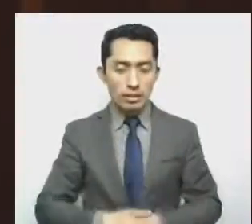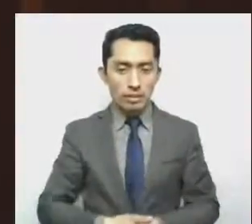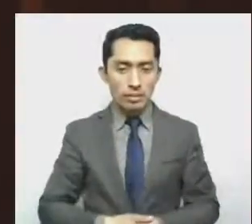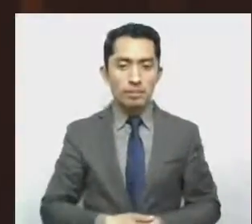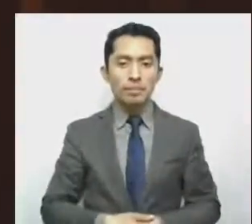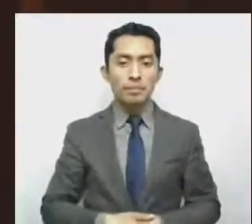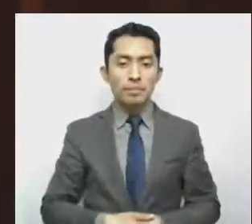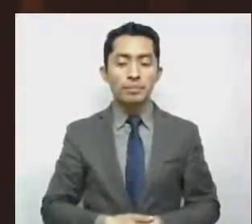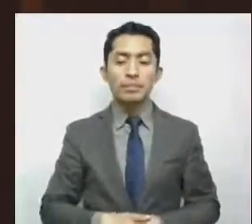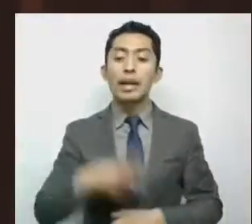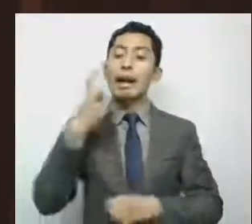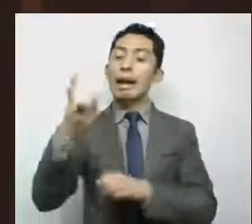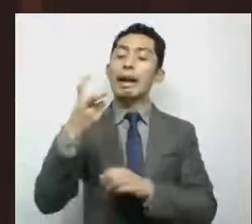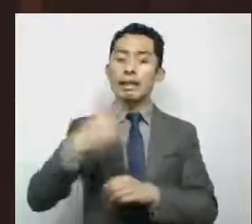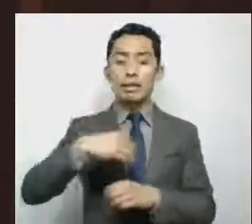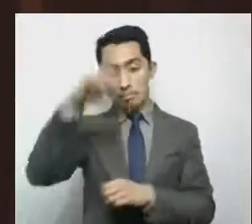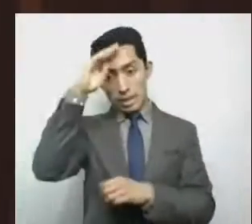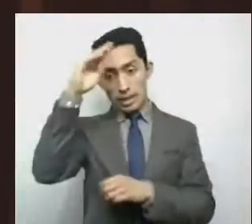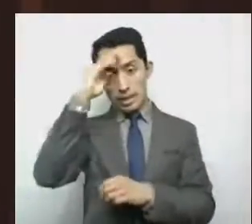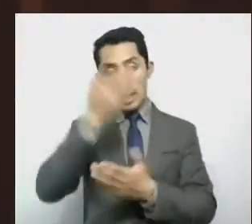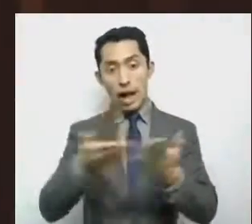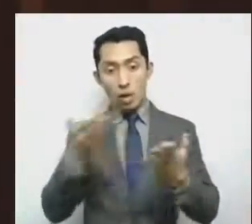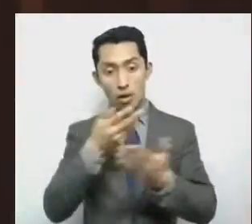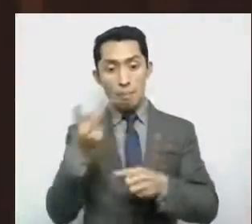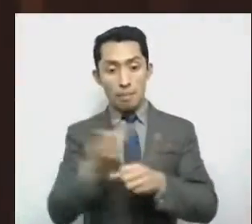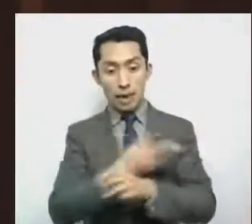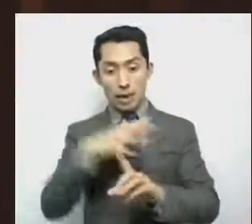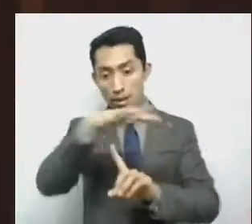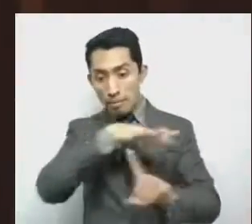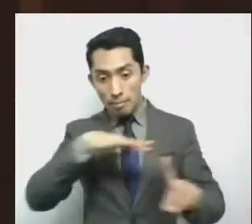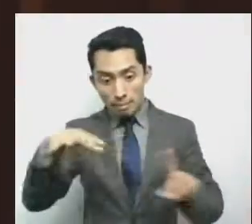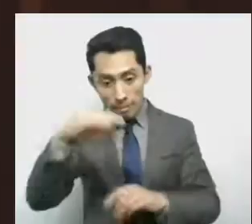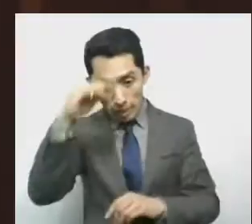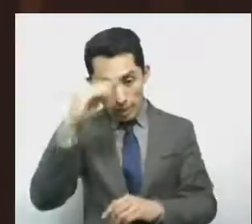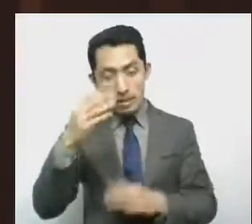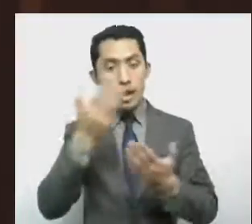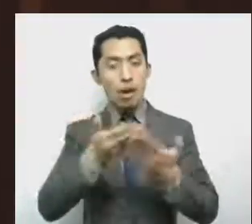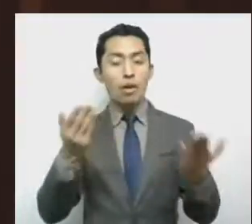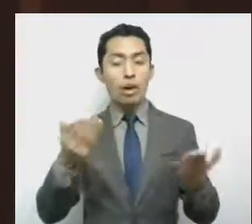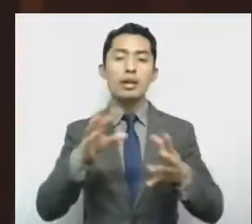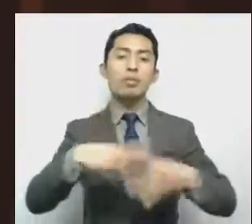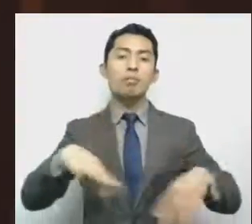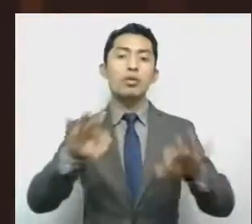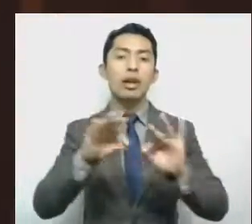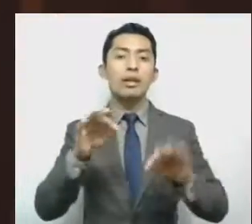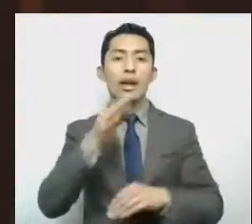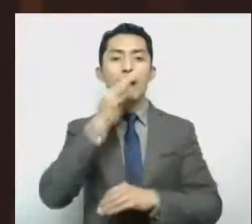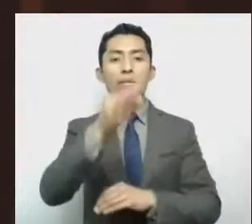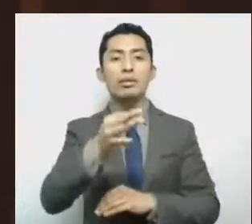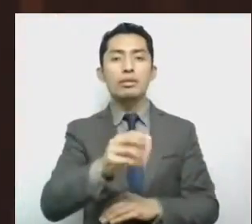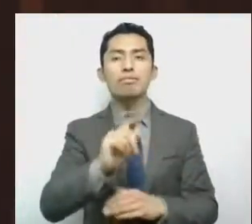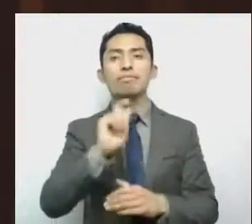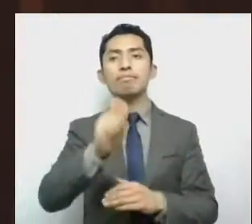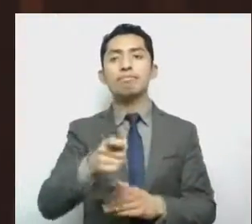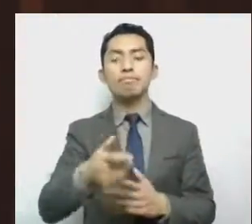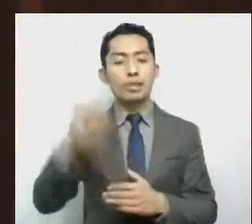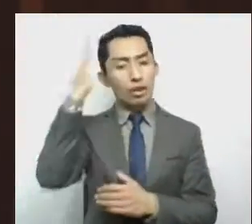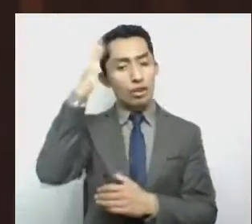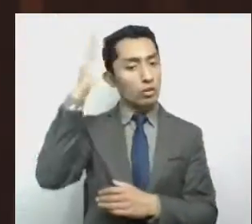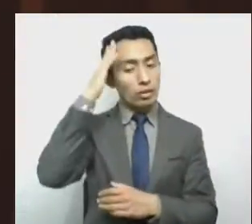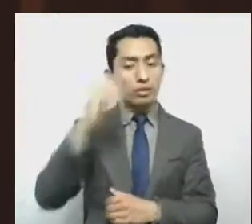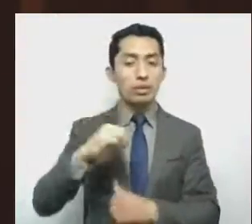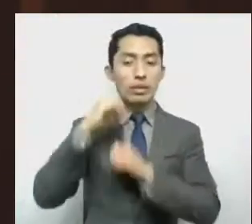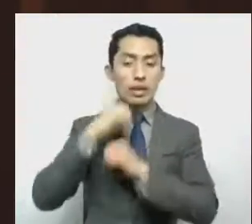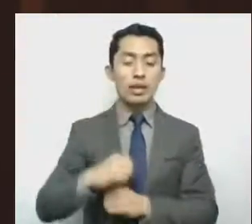este contexto, es importante señalar que el titular del Ejecutivo